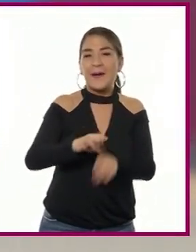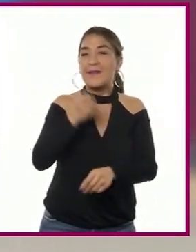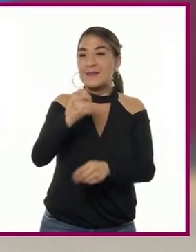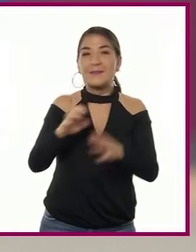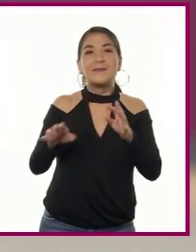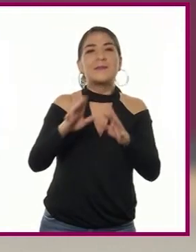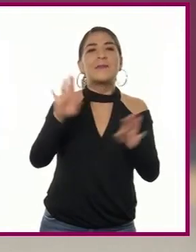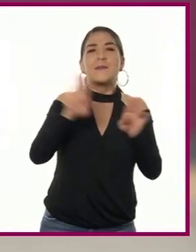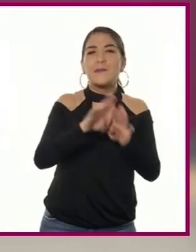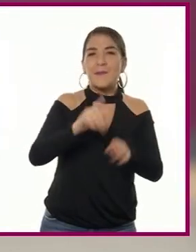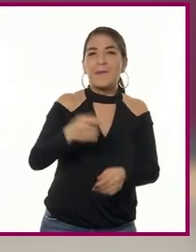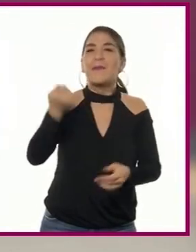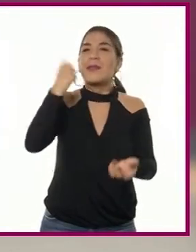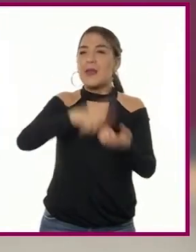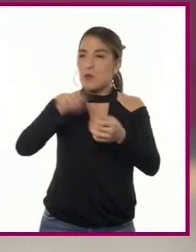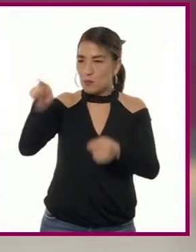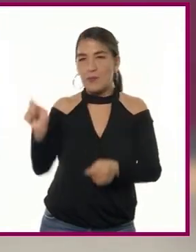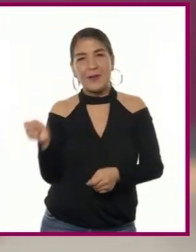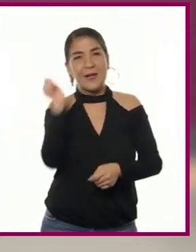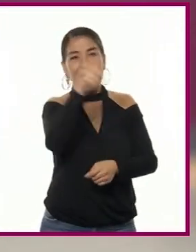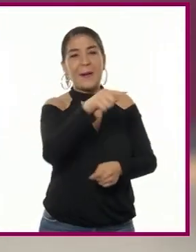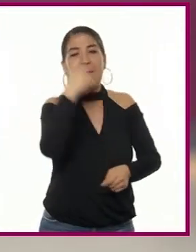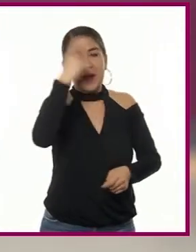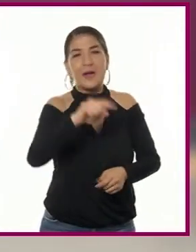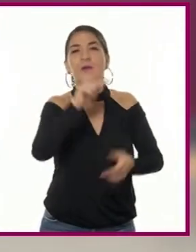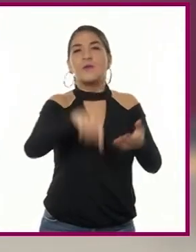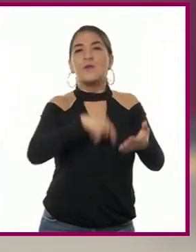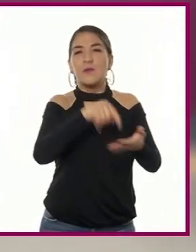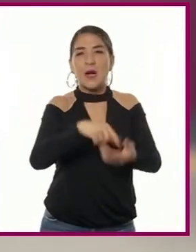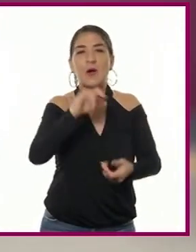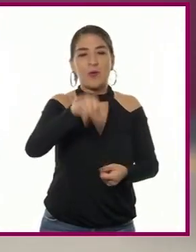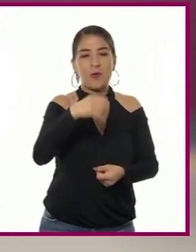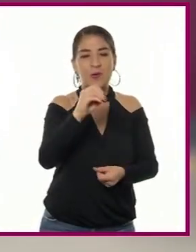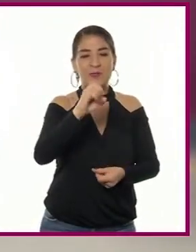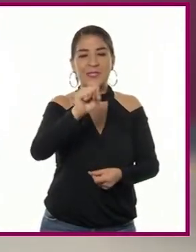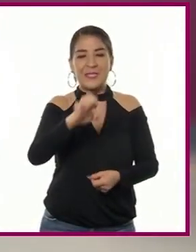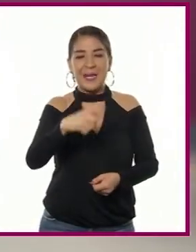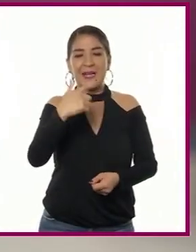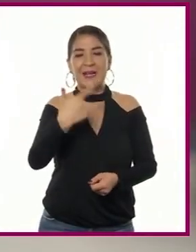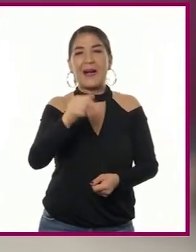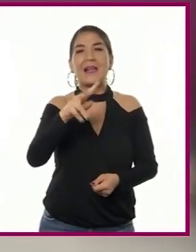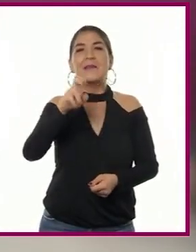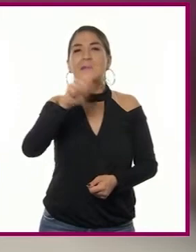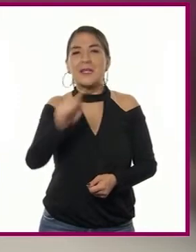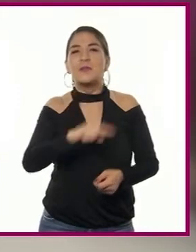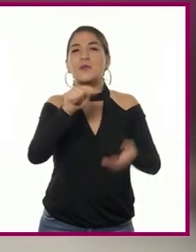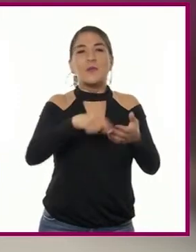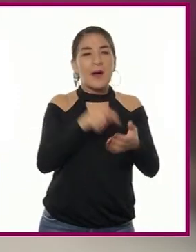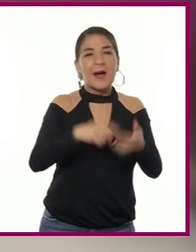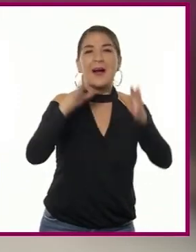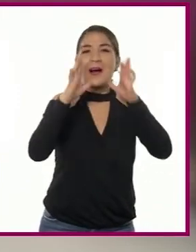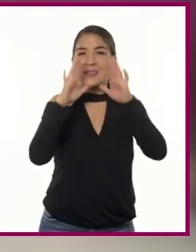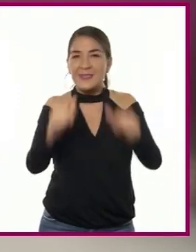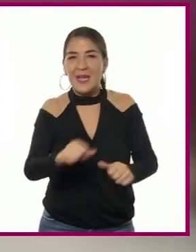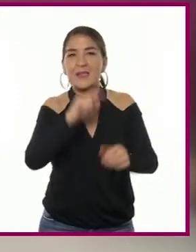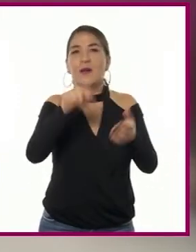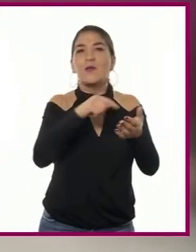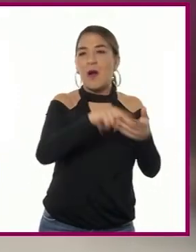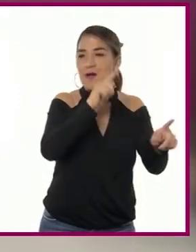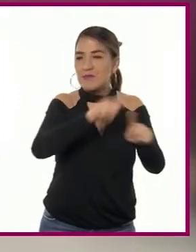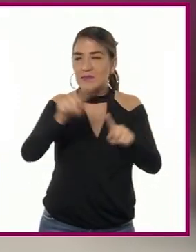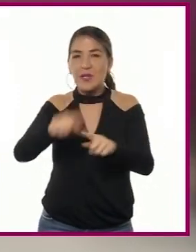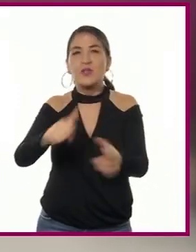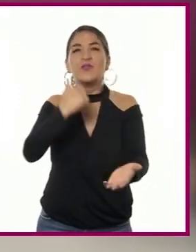visitador general José de Galvez para que revisara los tribunales de justicia, la real hacienda, las finanzas de las ciudades